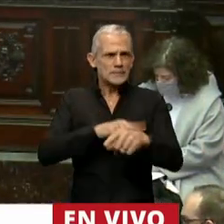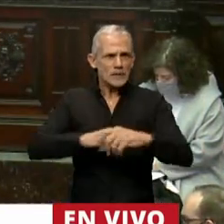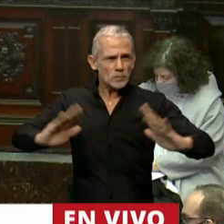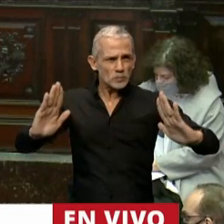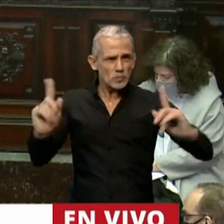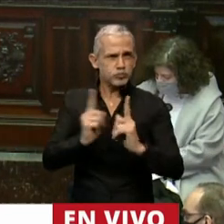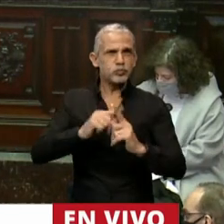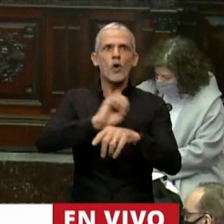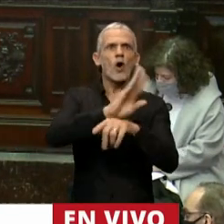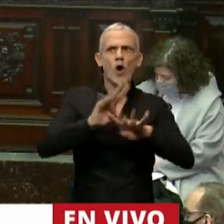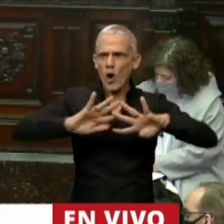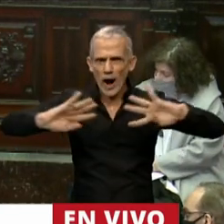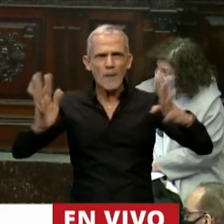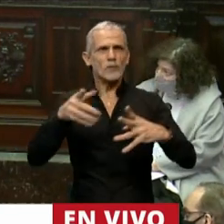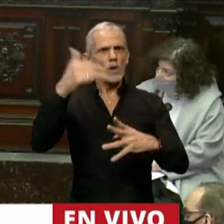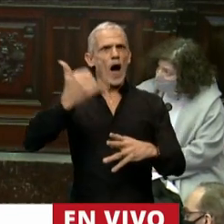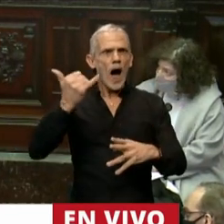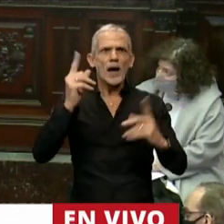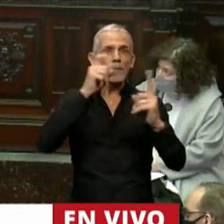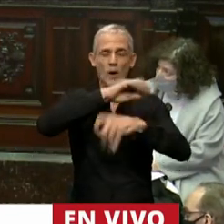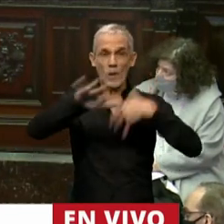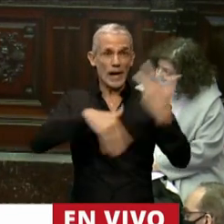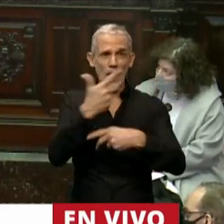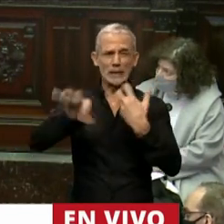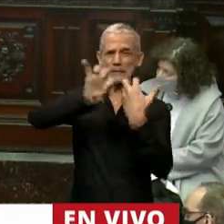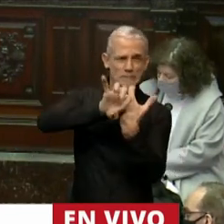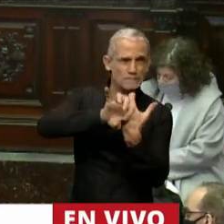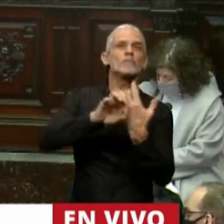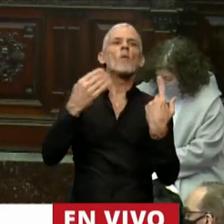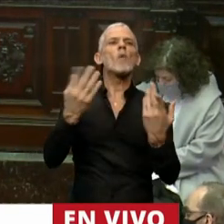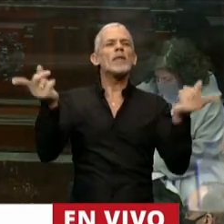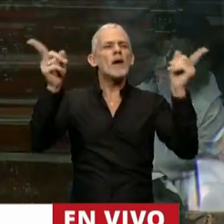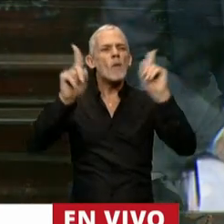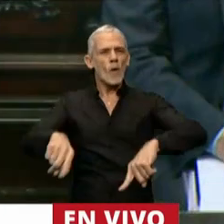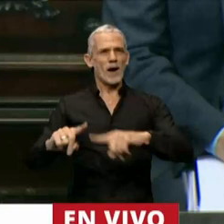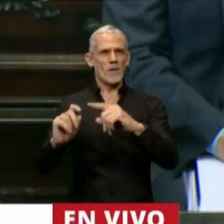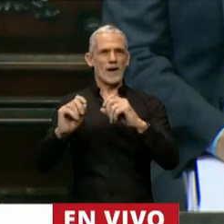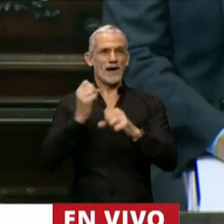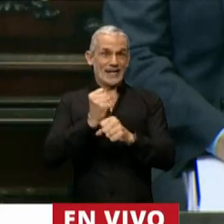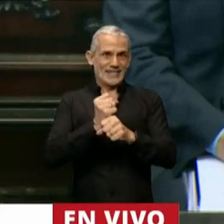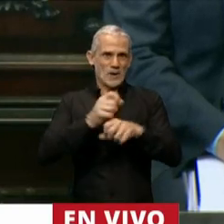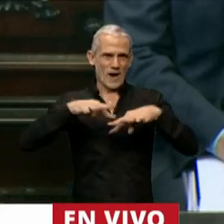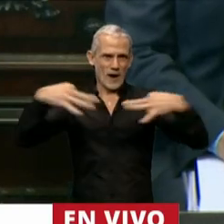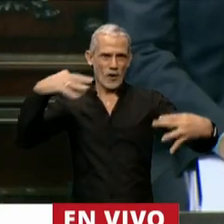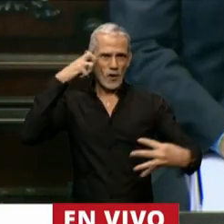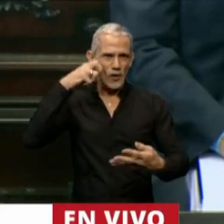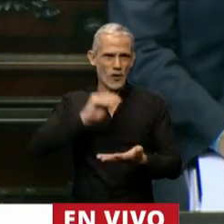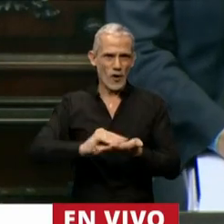en pandemia y con las dificultades que eso trae, se pudo reanudar la tarea legislativa.